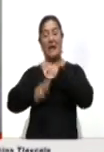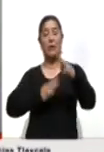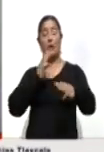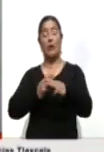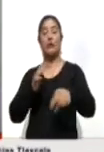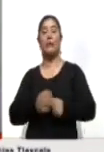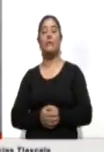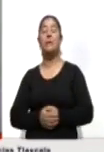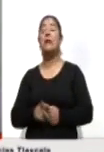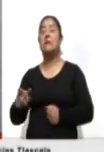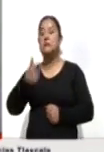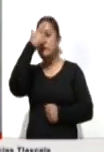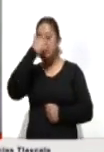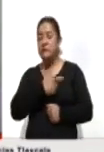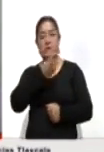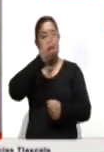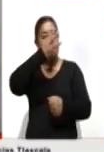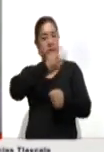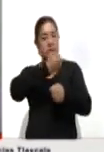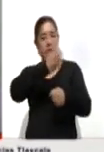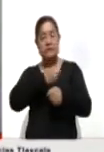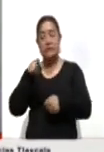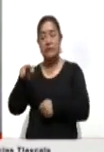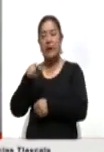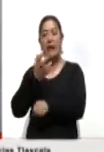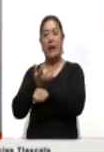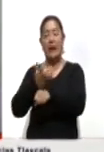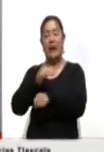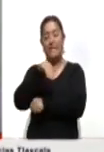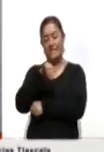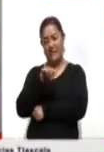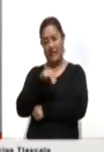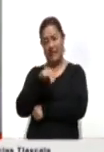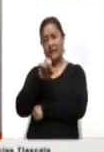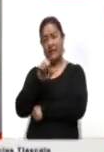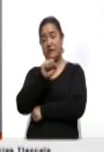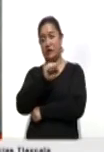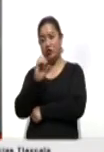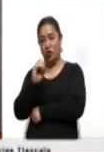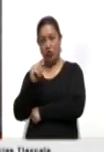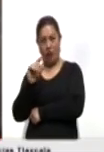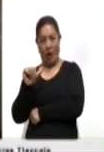tercera noche de disturbios en Minnesota tras muerte de afroamericano.